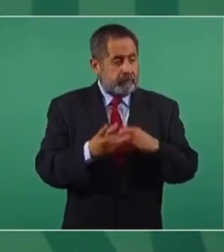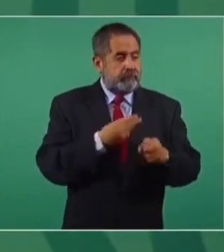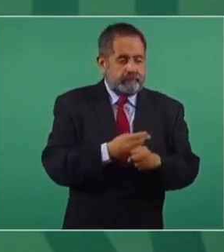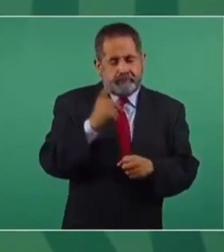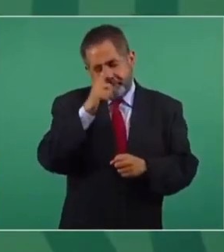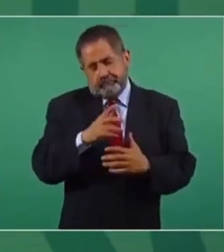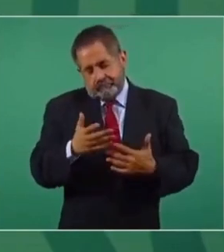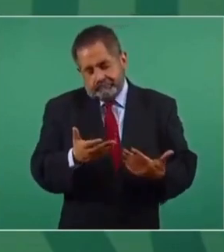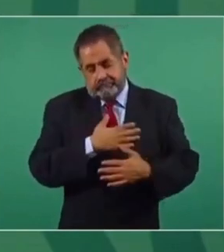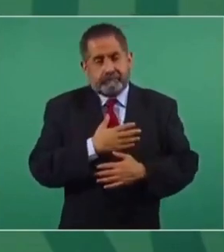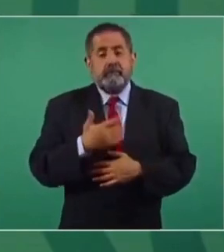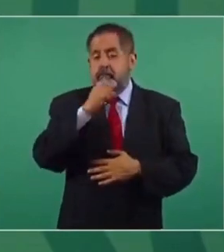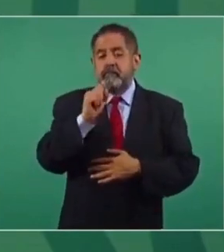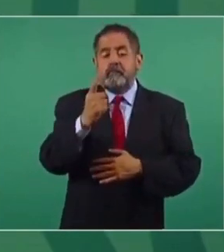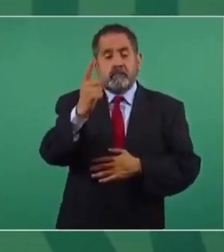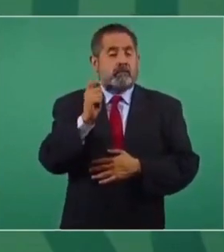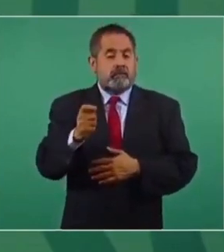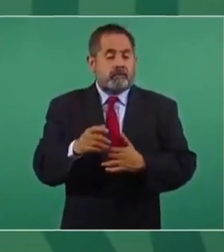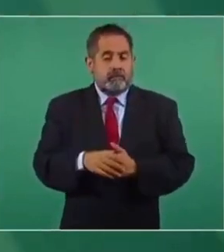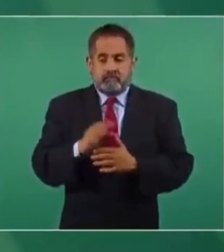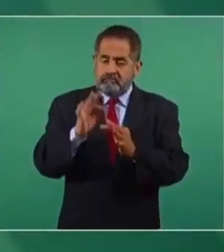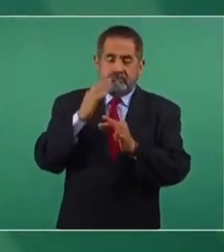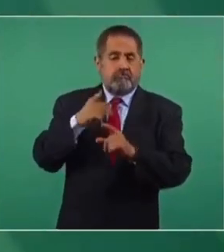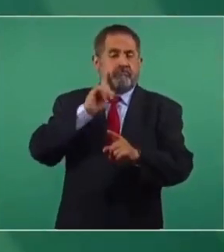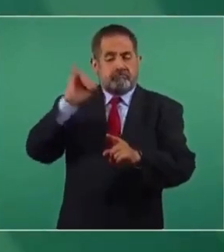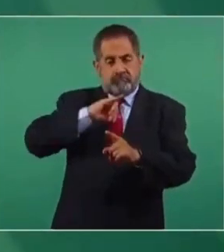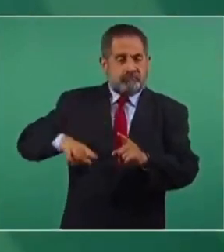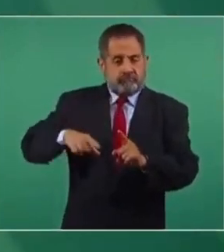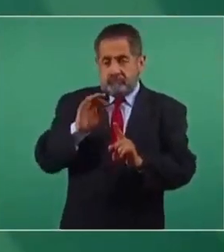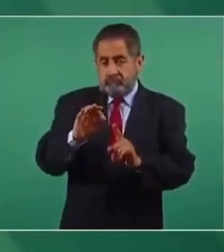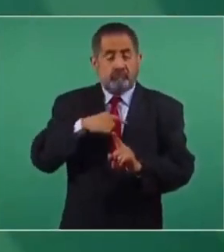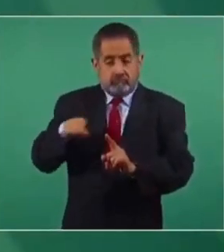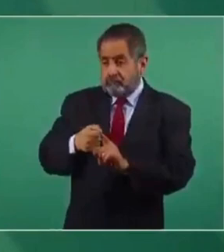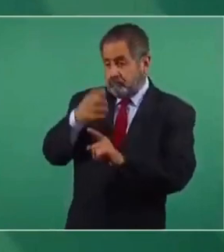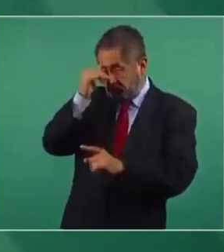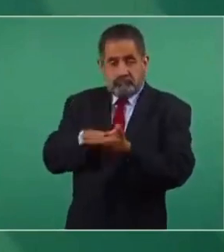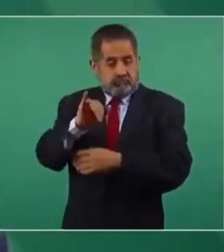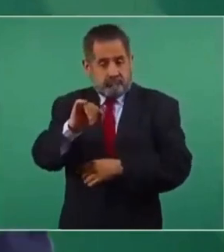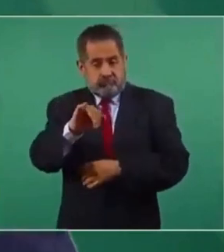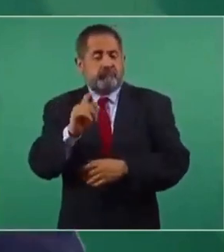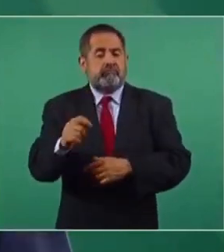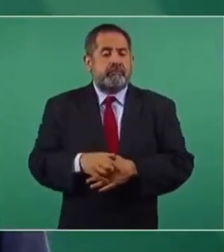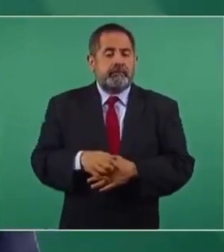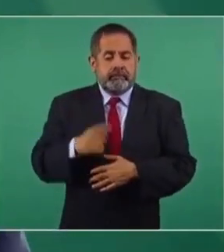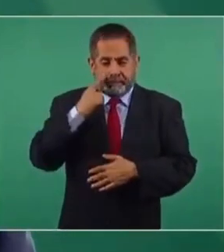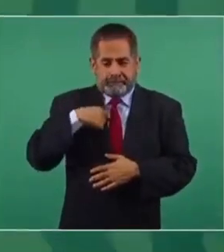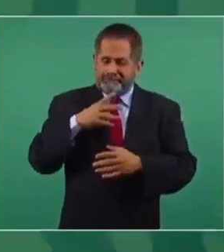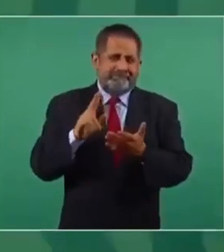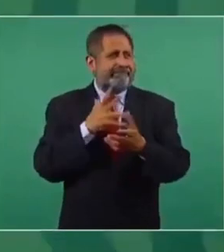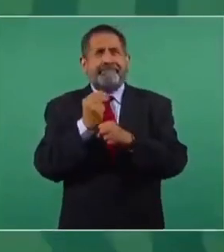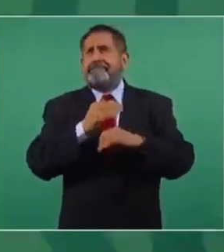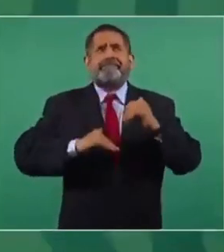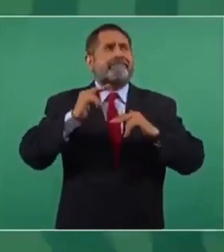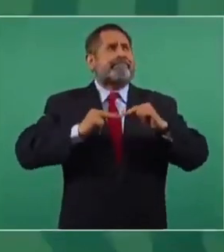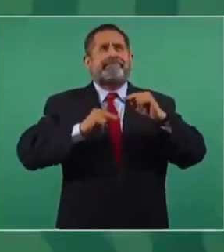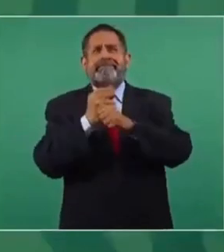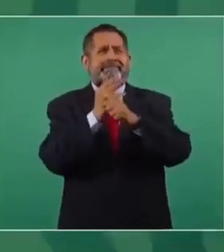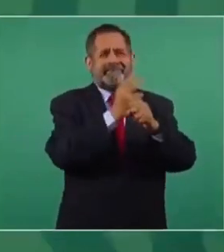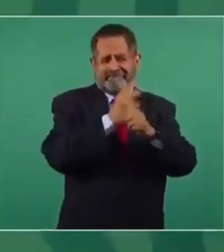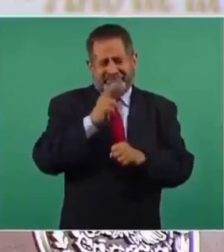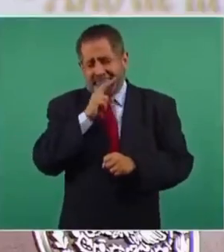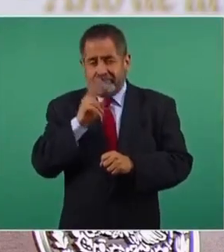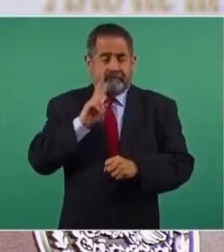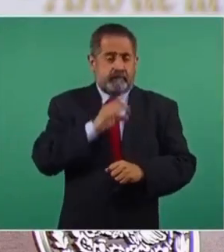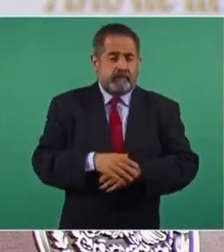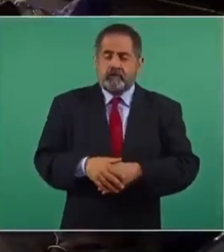Y algo que también está siendo correcto la jefa de gobierno, y nosotros la apoyamos, es buscar la rehabilitación de la línea lo más